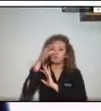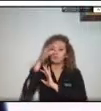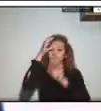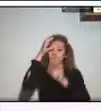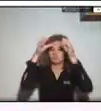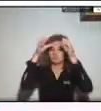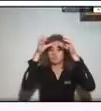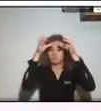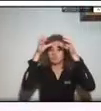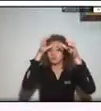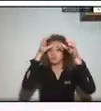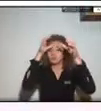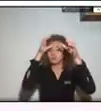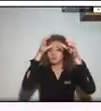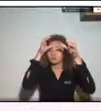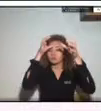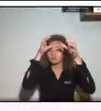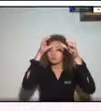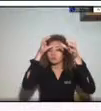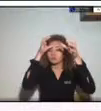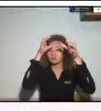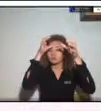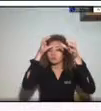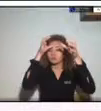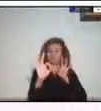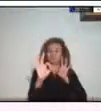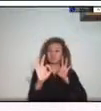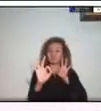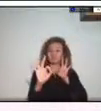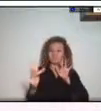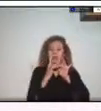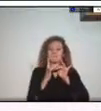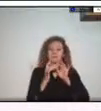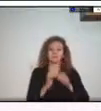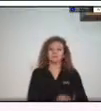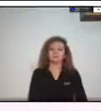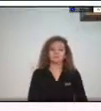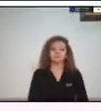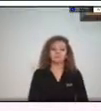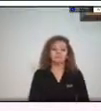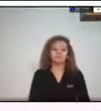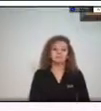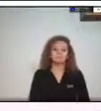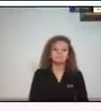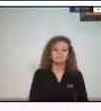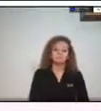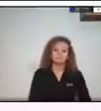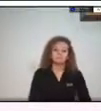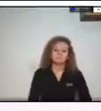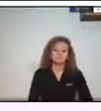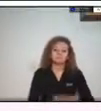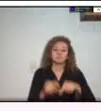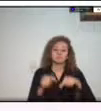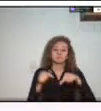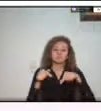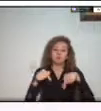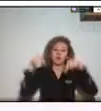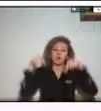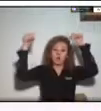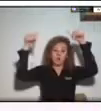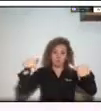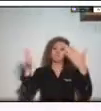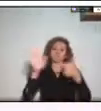conocimiento del territorio y del nivel de riesgo en esta jornada se presentaron ejemplos de intervenciones correctivas como las